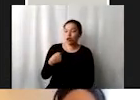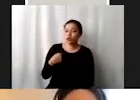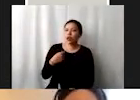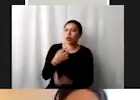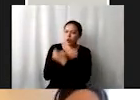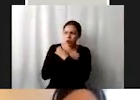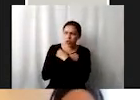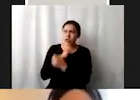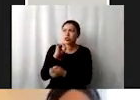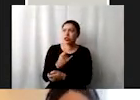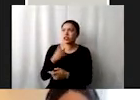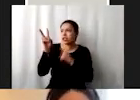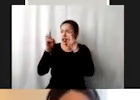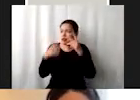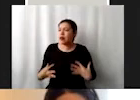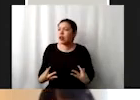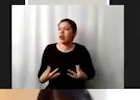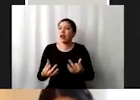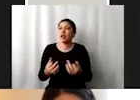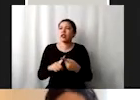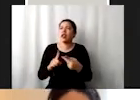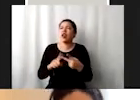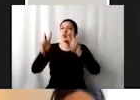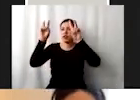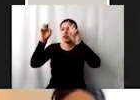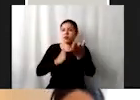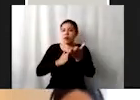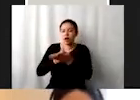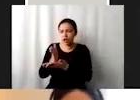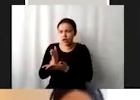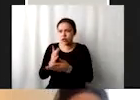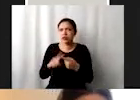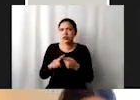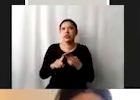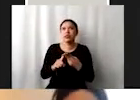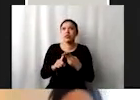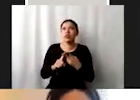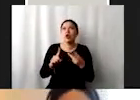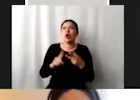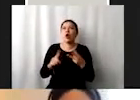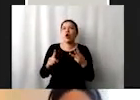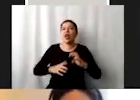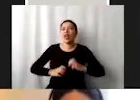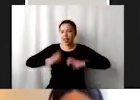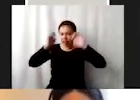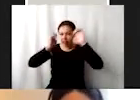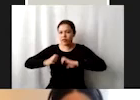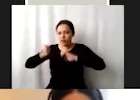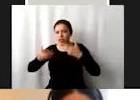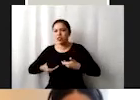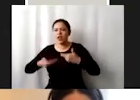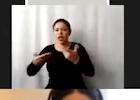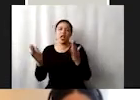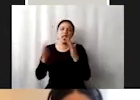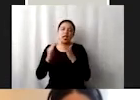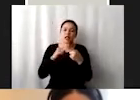temas de calidad o son temas de acceso o son temas de infraestructura, dependiendo por cada uno de